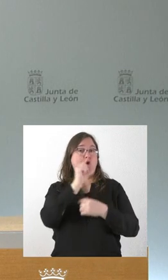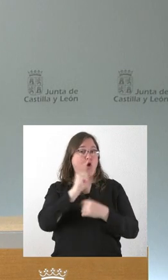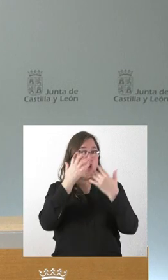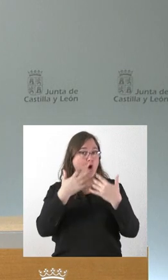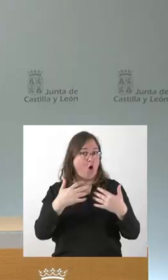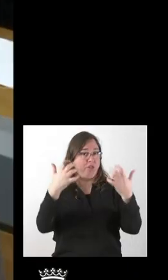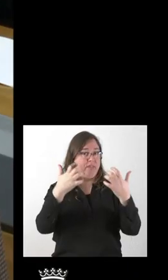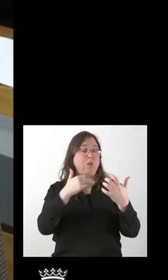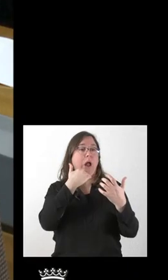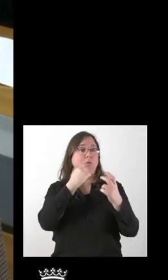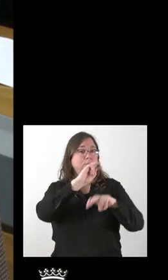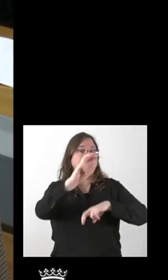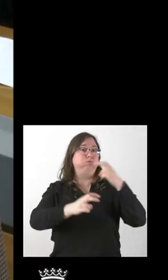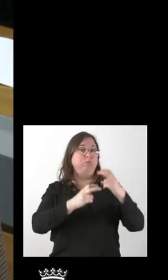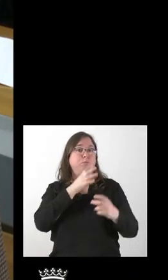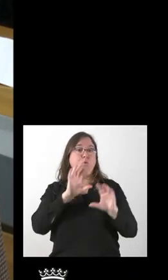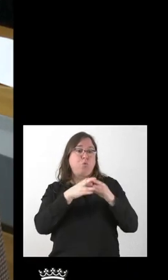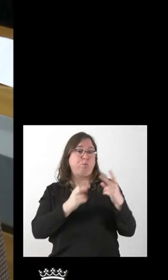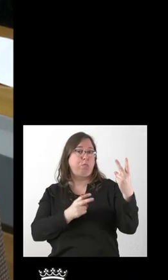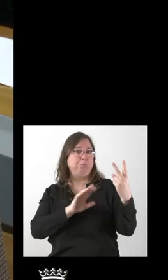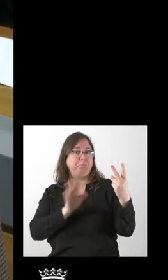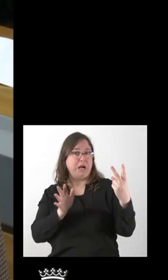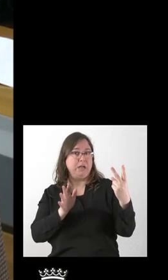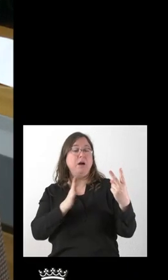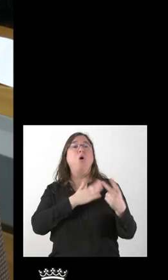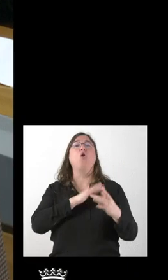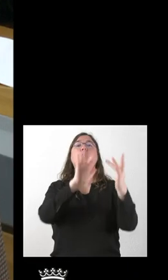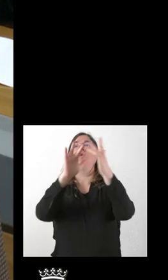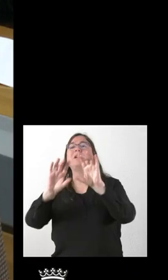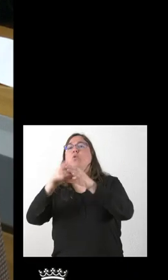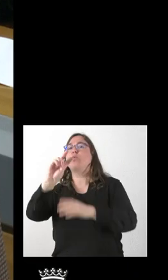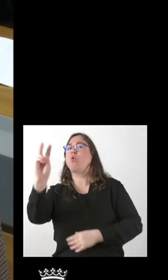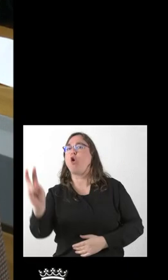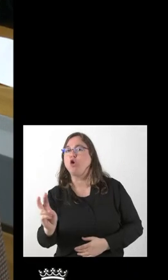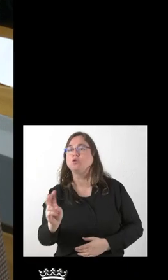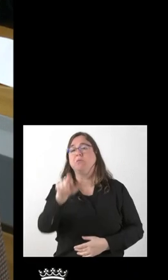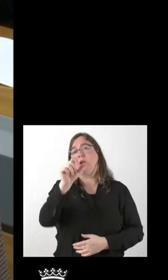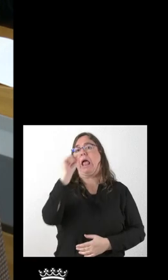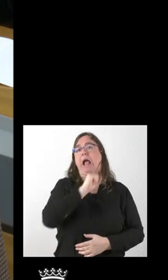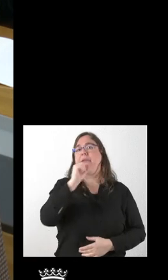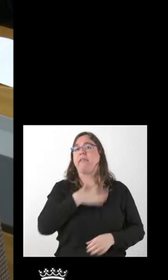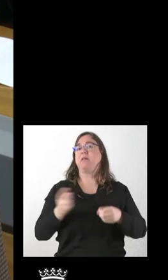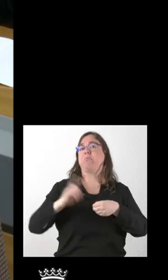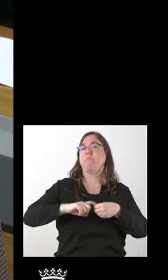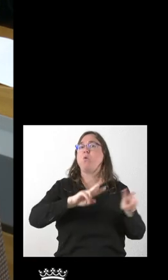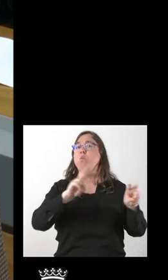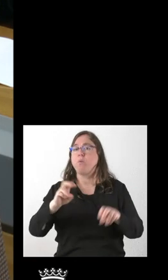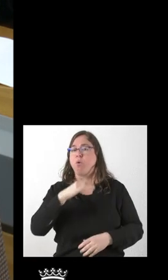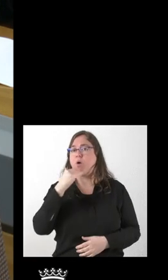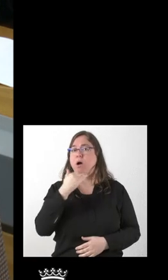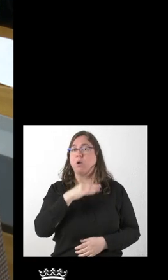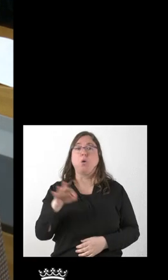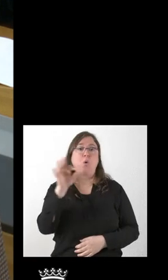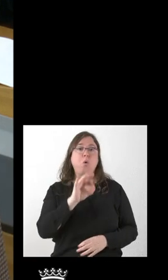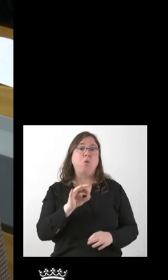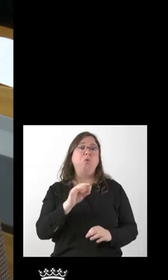quedado dos grupos, si se va a contactar con otros grupos musicales o solistas que se quieran incorporar o si se